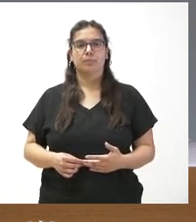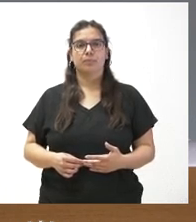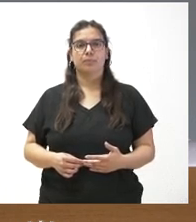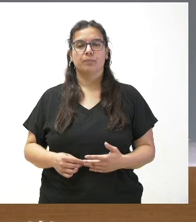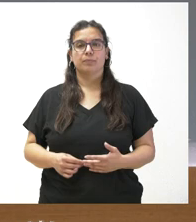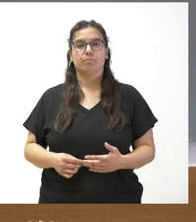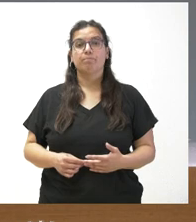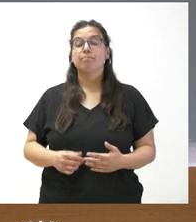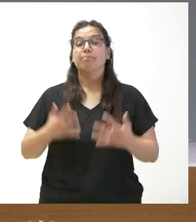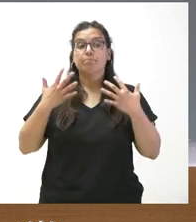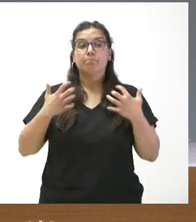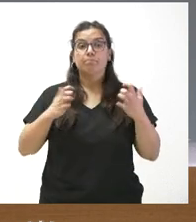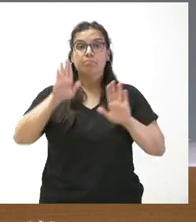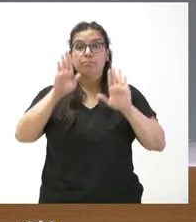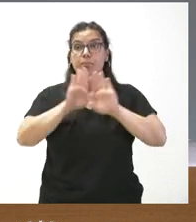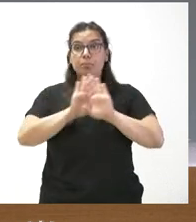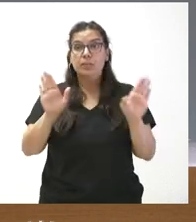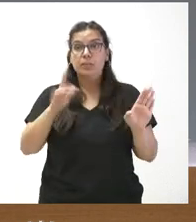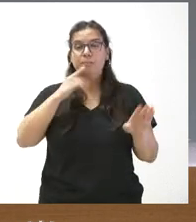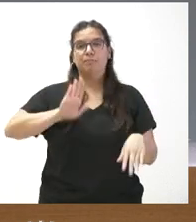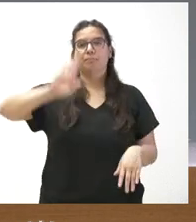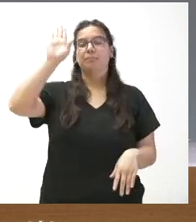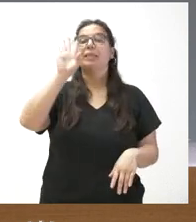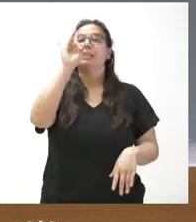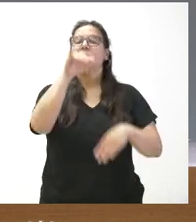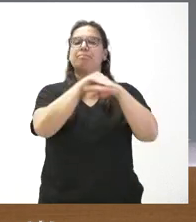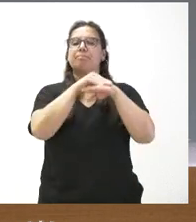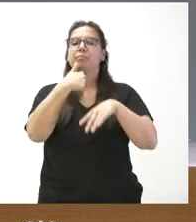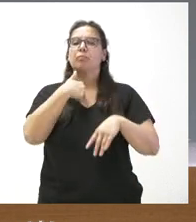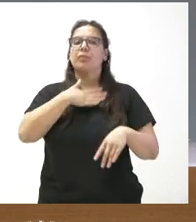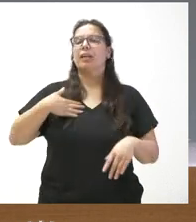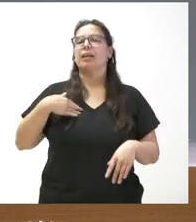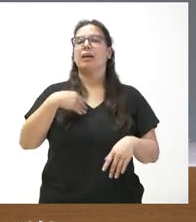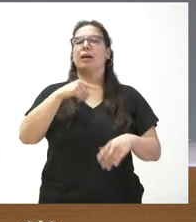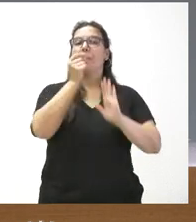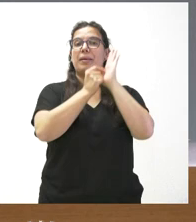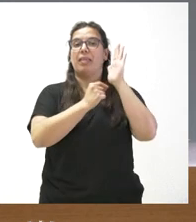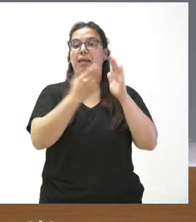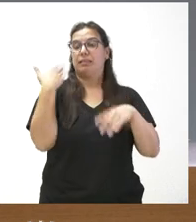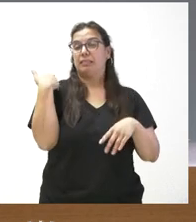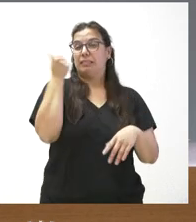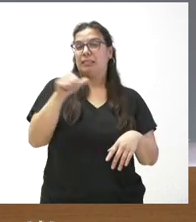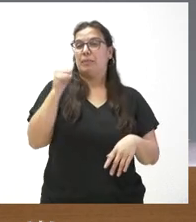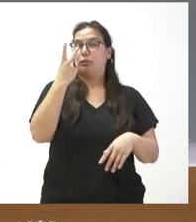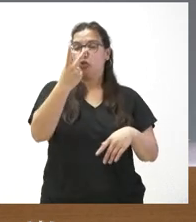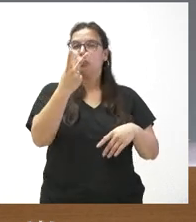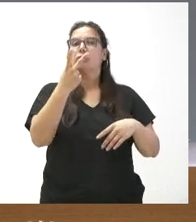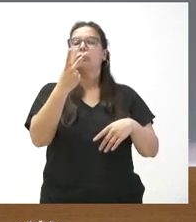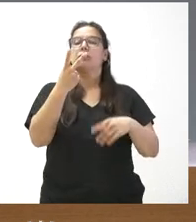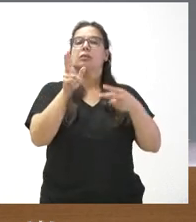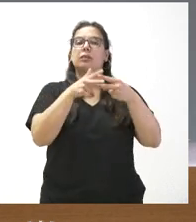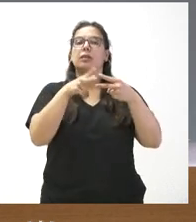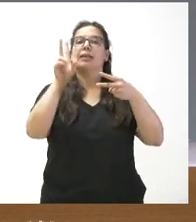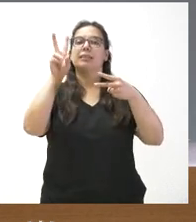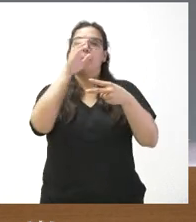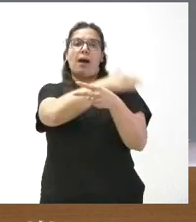¿No hay más preguntas? Sí, yo quería preguntarle por esas dos medidas que se anunciaron en estas últimas semanas sobre los avales a la compra